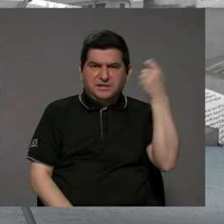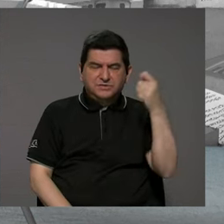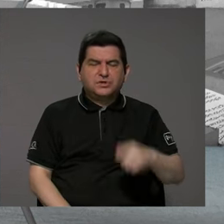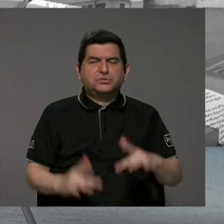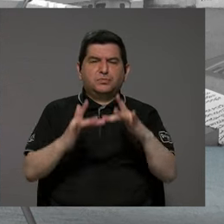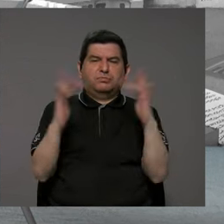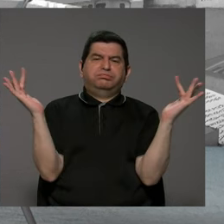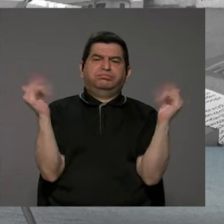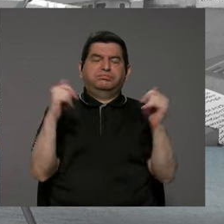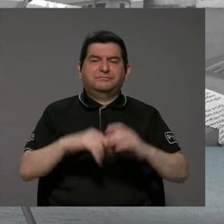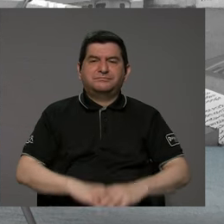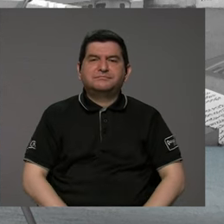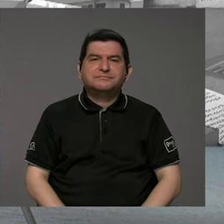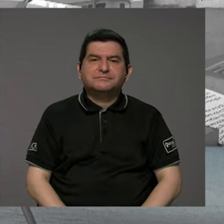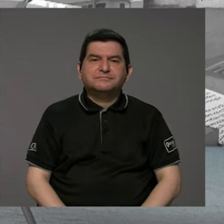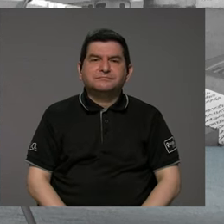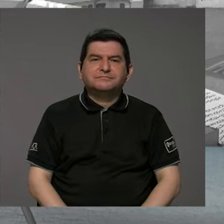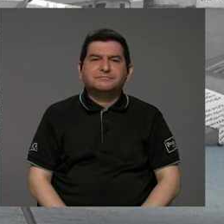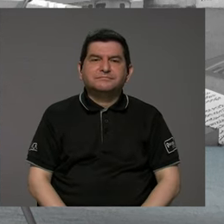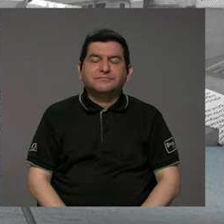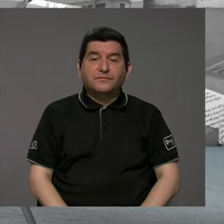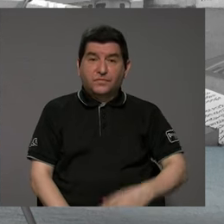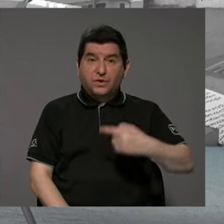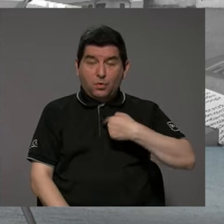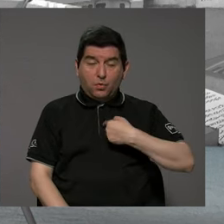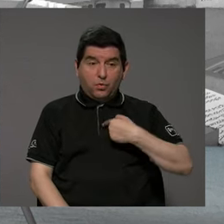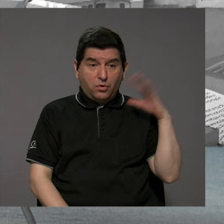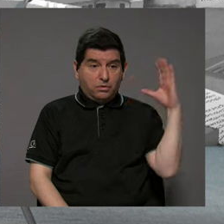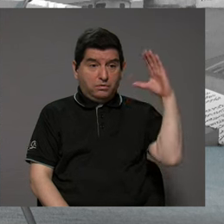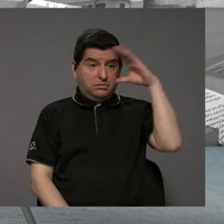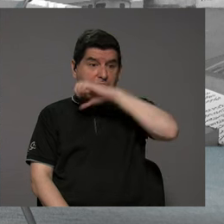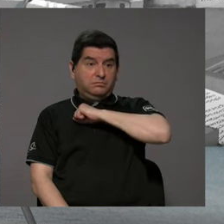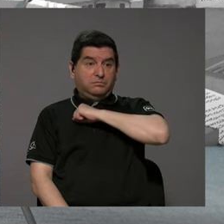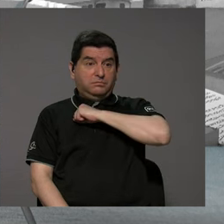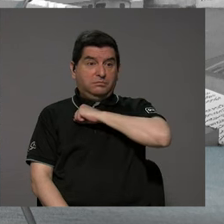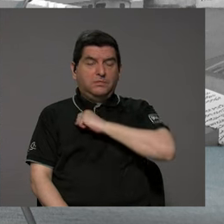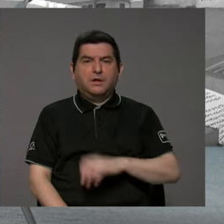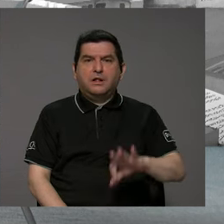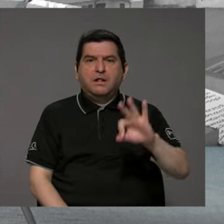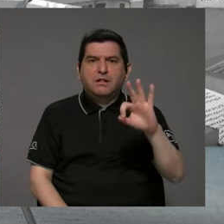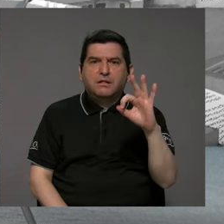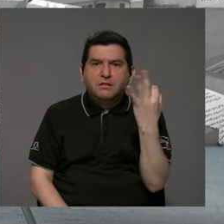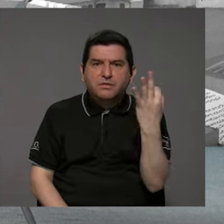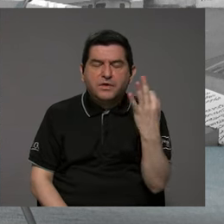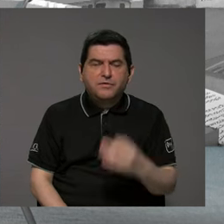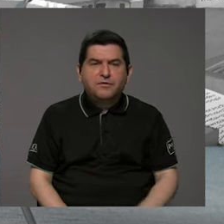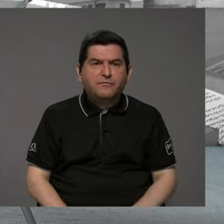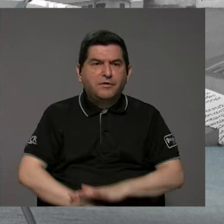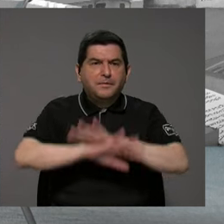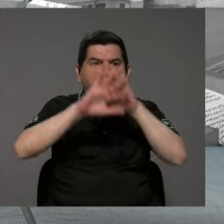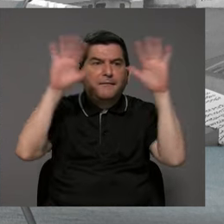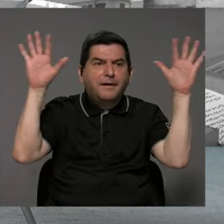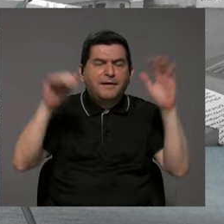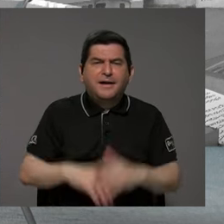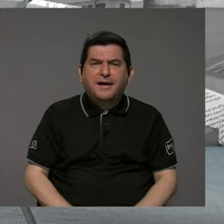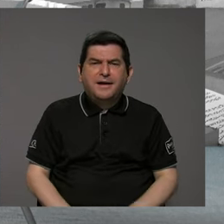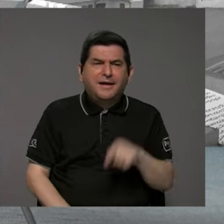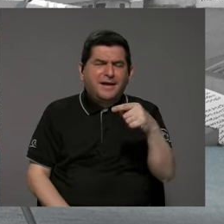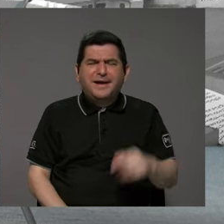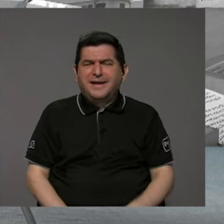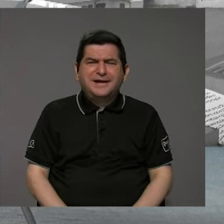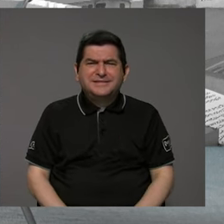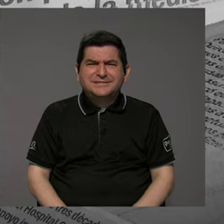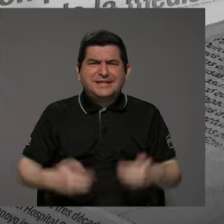desconectados, y hay uno, uno ve de manera más evidente, digamos, estas brechas que